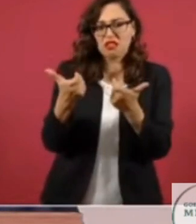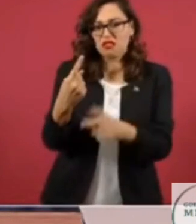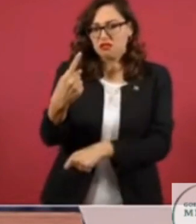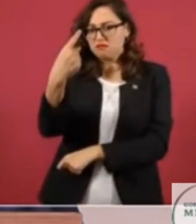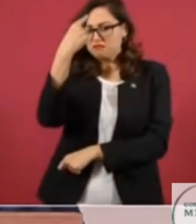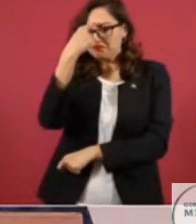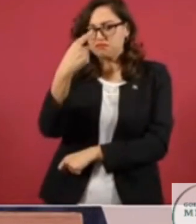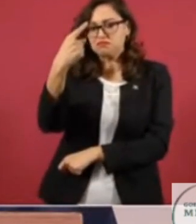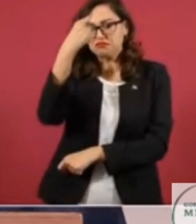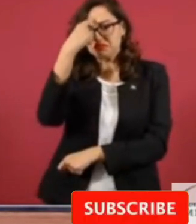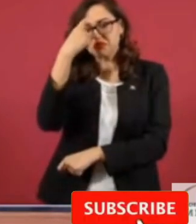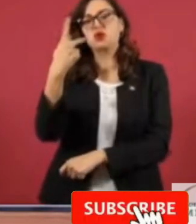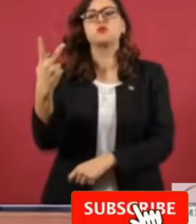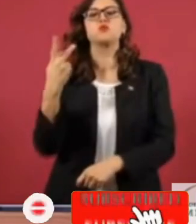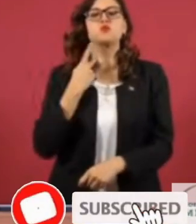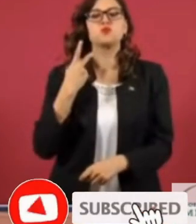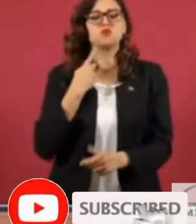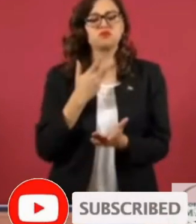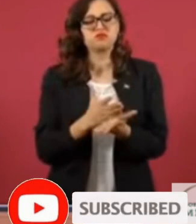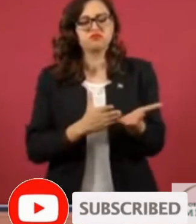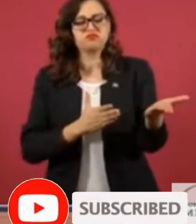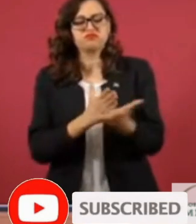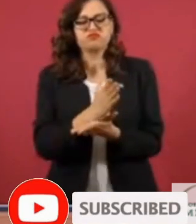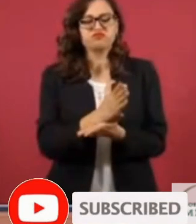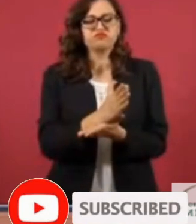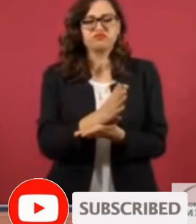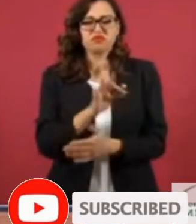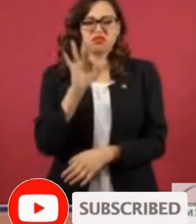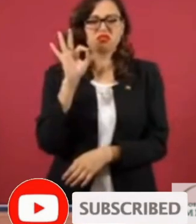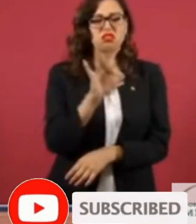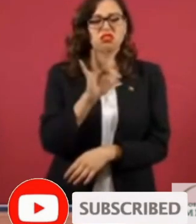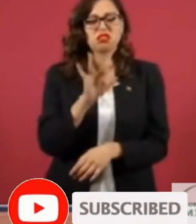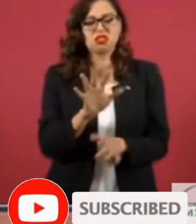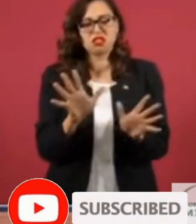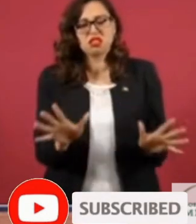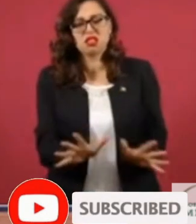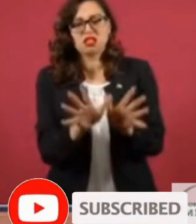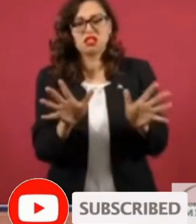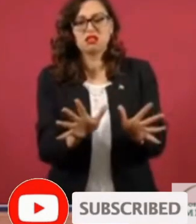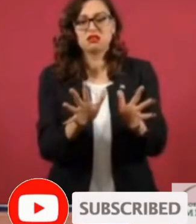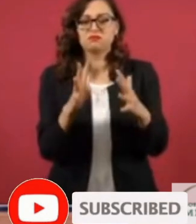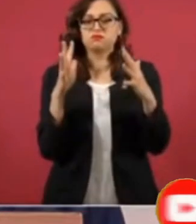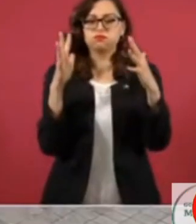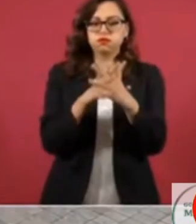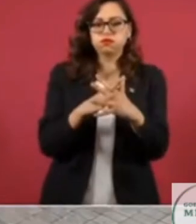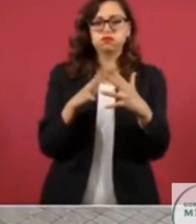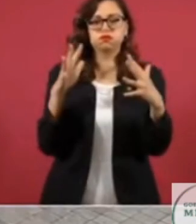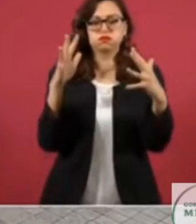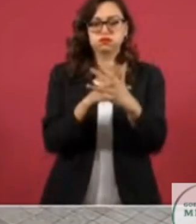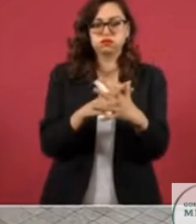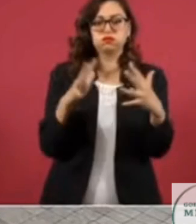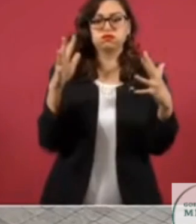conducir la política hacia el conflicto armado. Y una vez